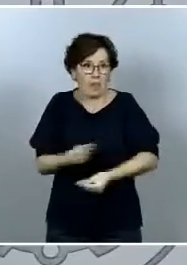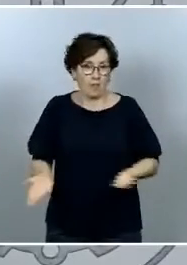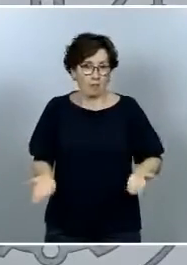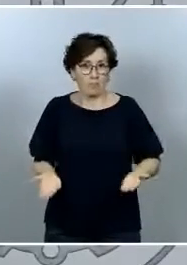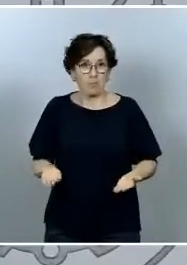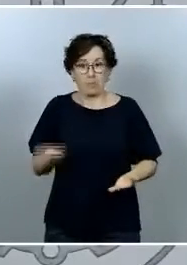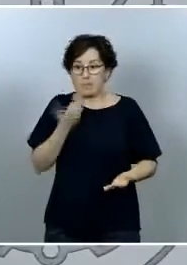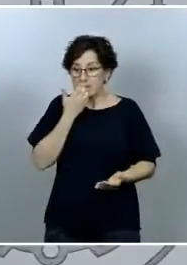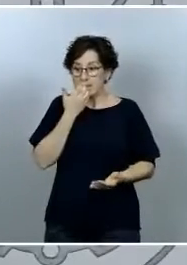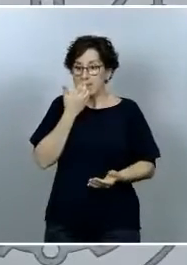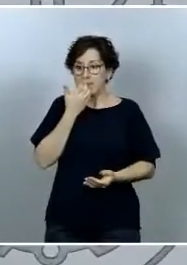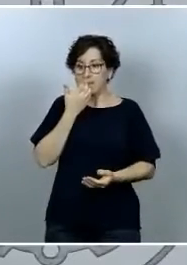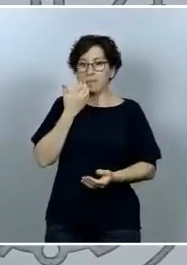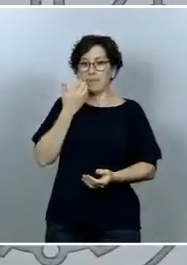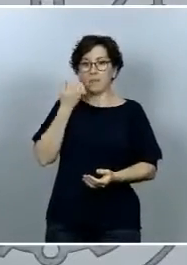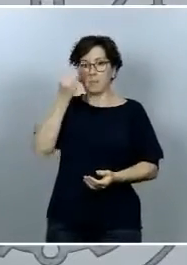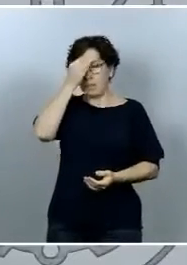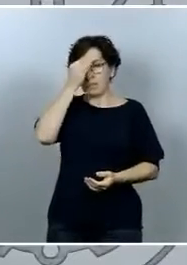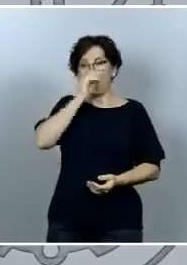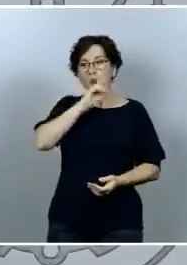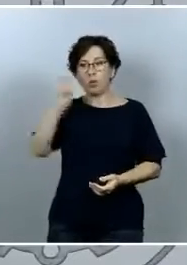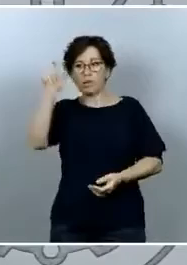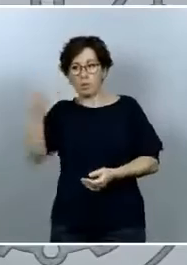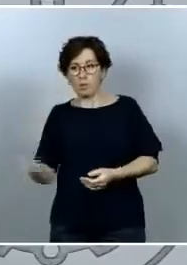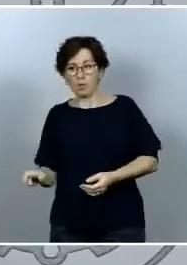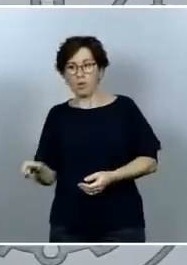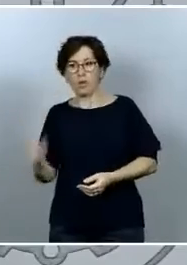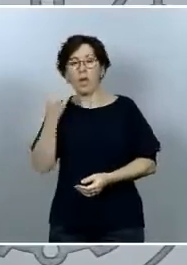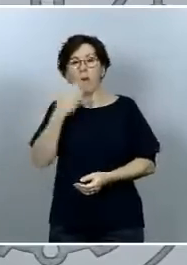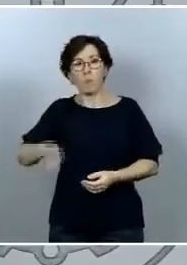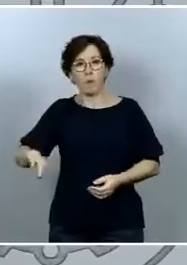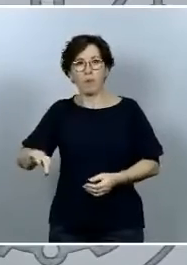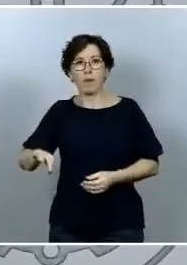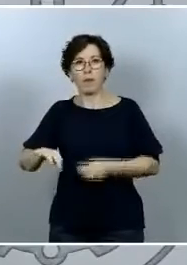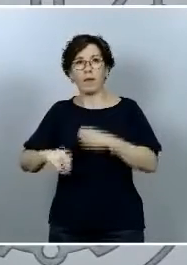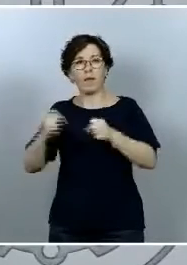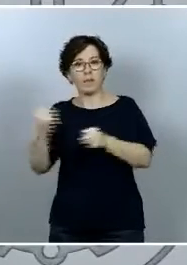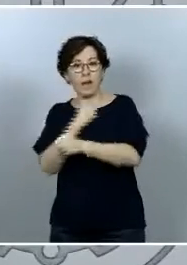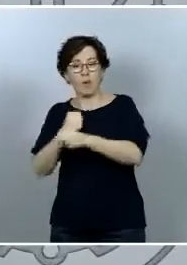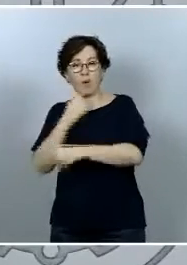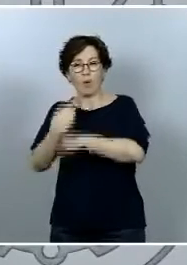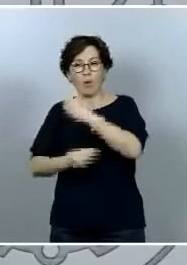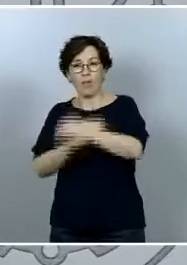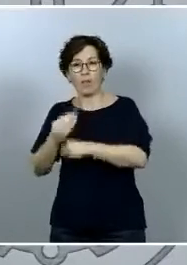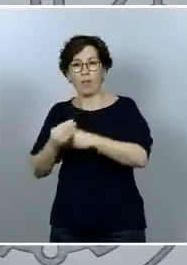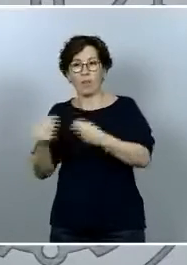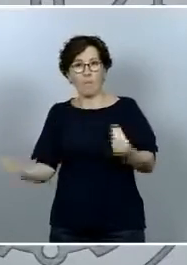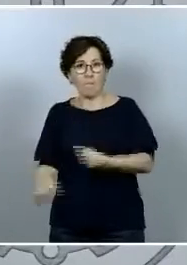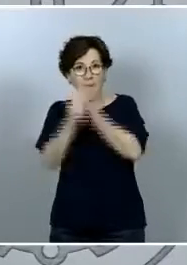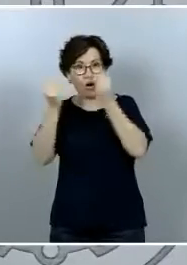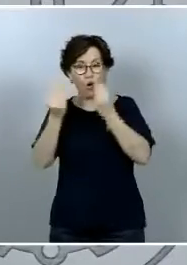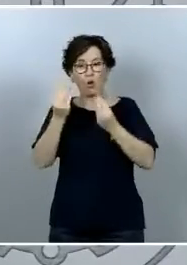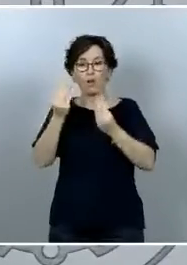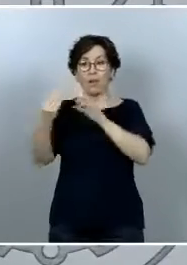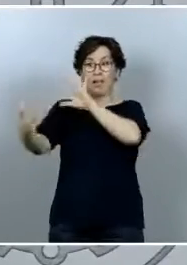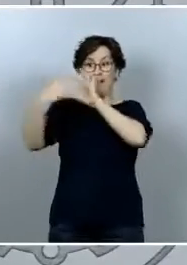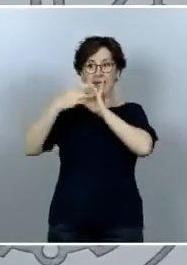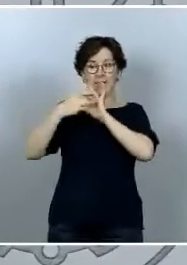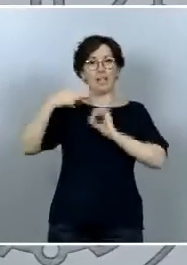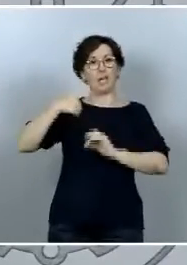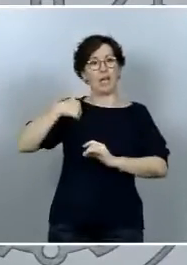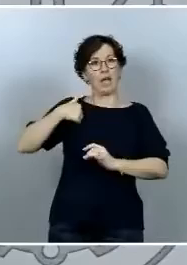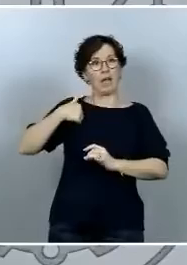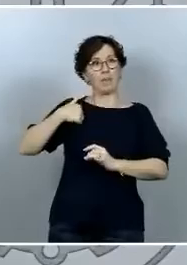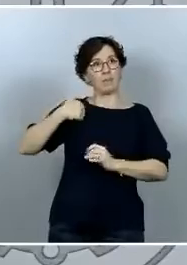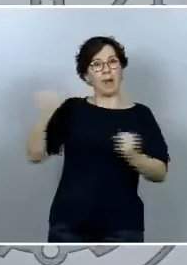otras personas que pueden desarrollar en mayor medida o en mejor medida las actuaciones de impulso que uno quiere dar o cuando hay falta de